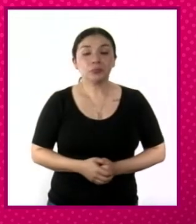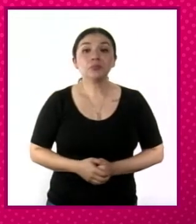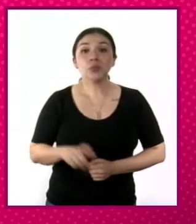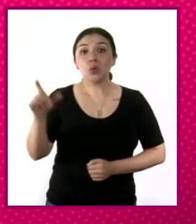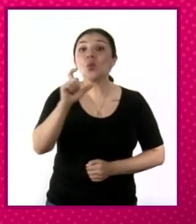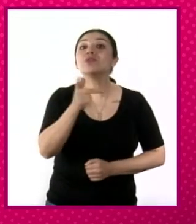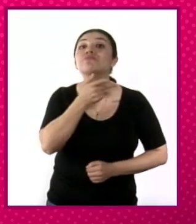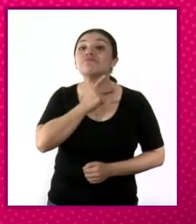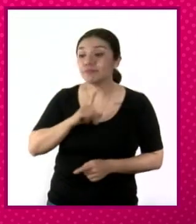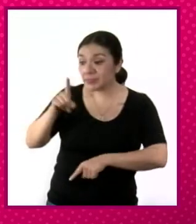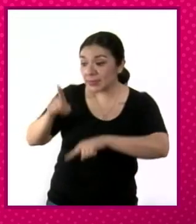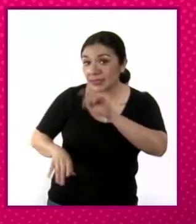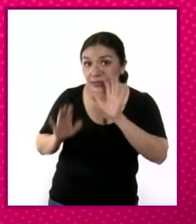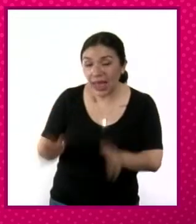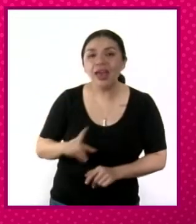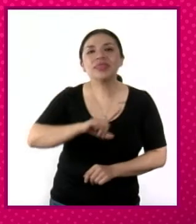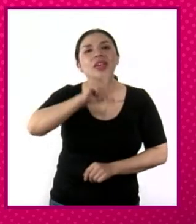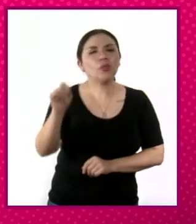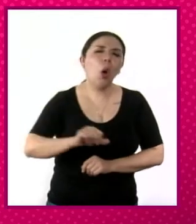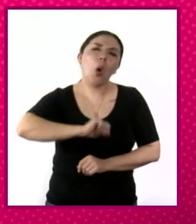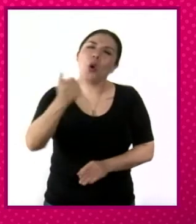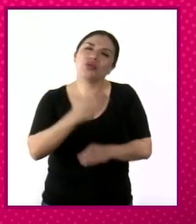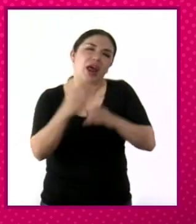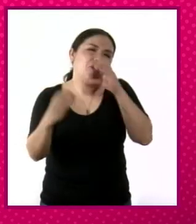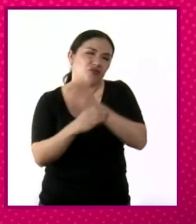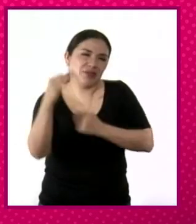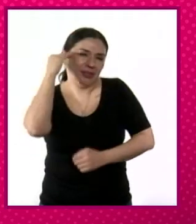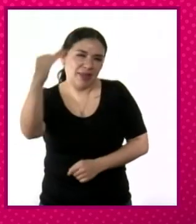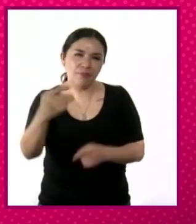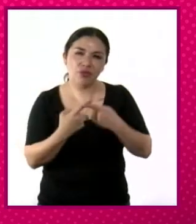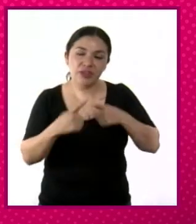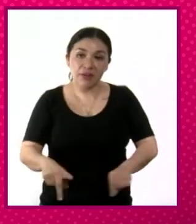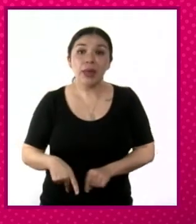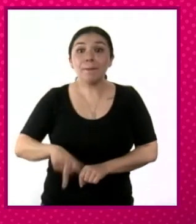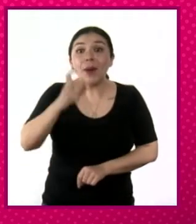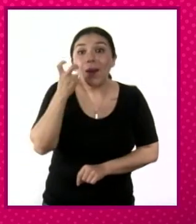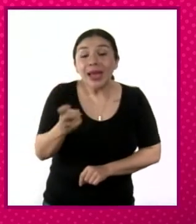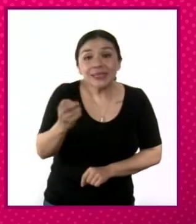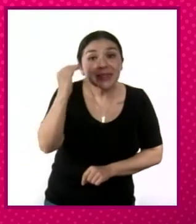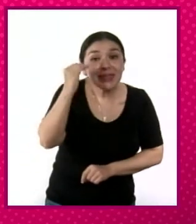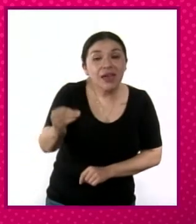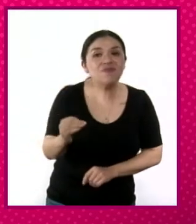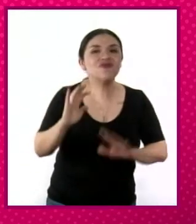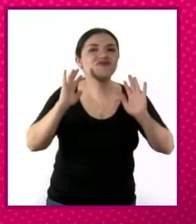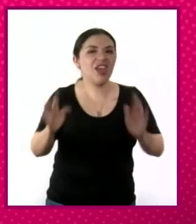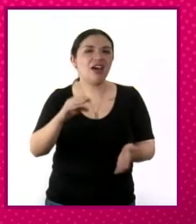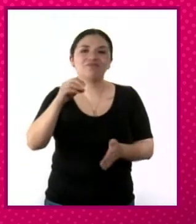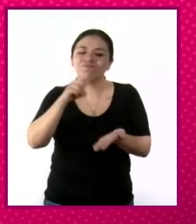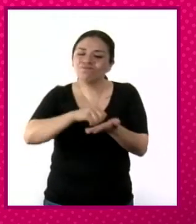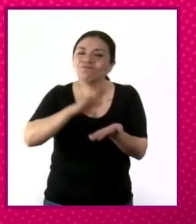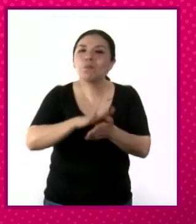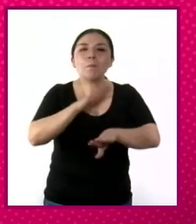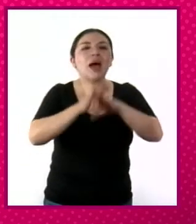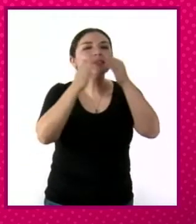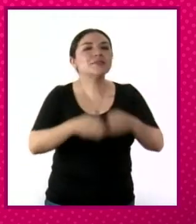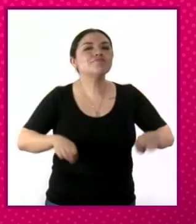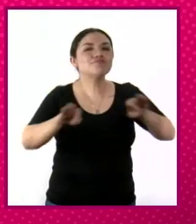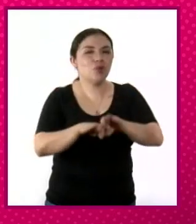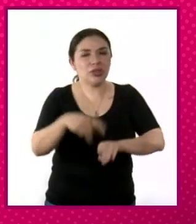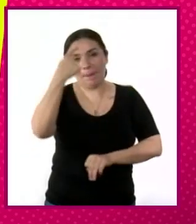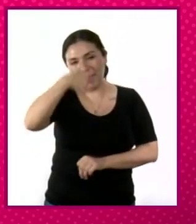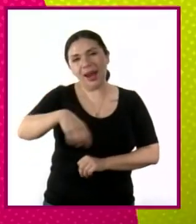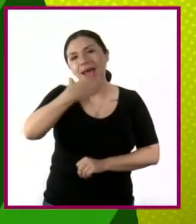expropiación ya estaremos hablando de otra cosa, pero este es el momento como más simbólico del cardenismo.